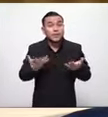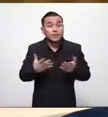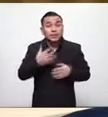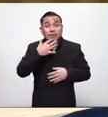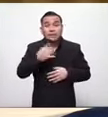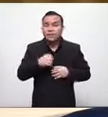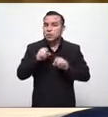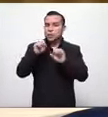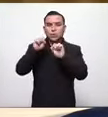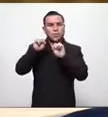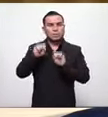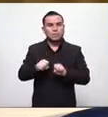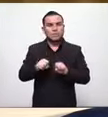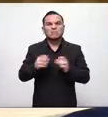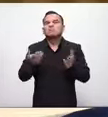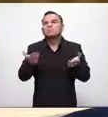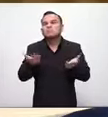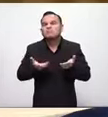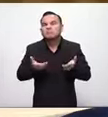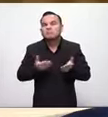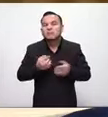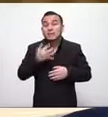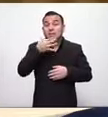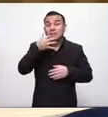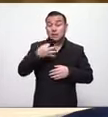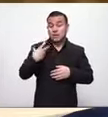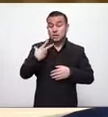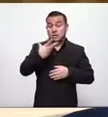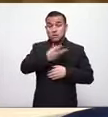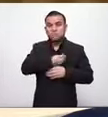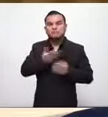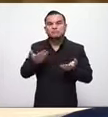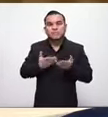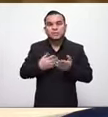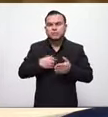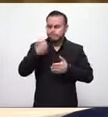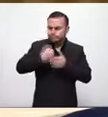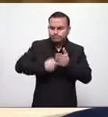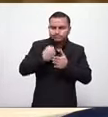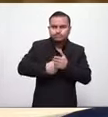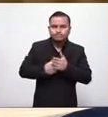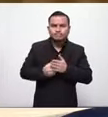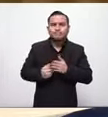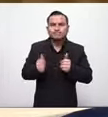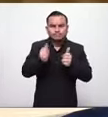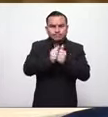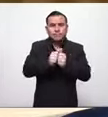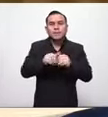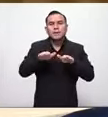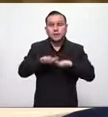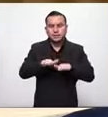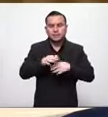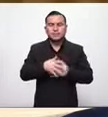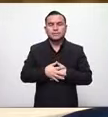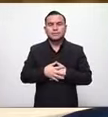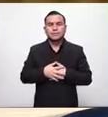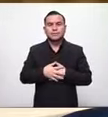podemos dejar de hacerlo y en lo que nosotros podamos hacer pues los vamos a acompañar muchas gracias